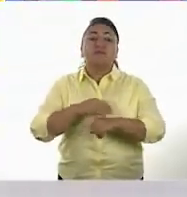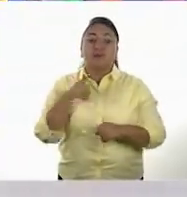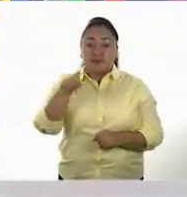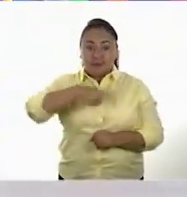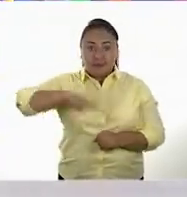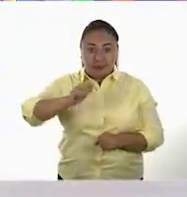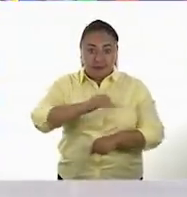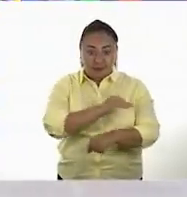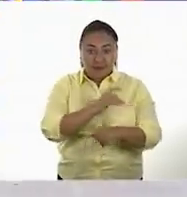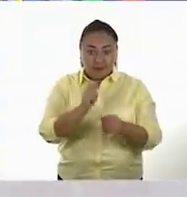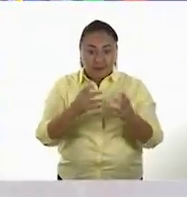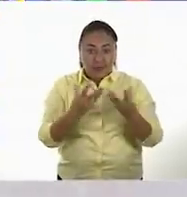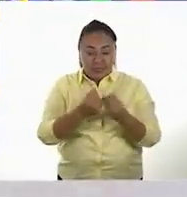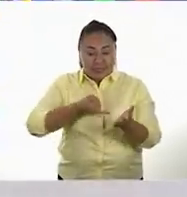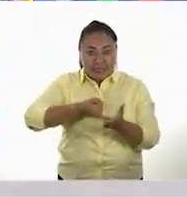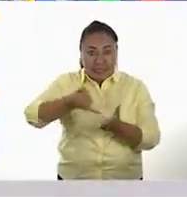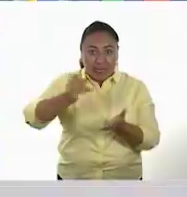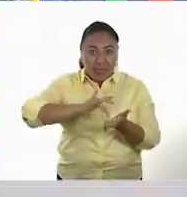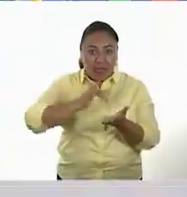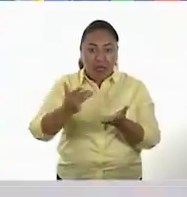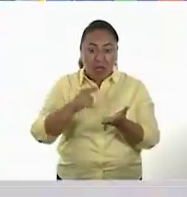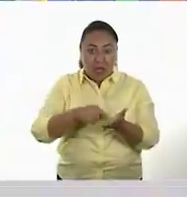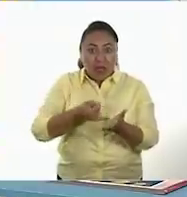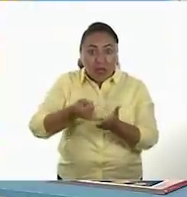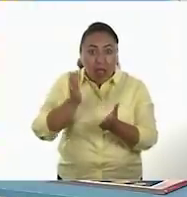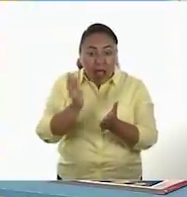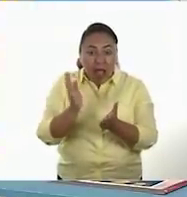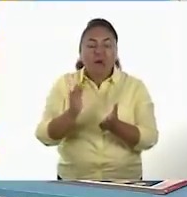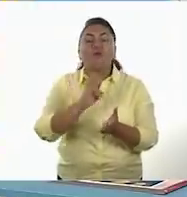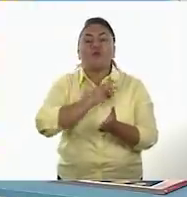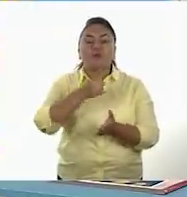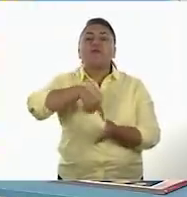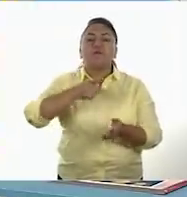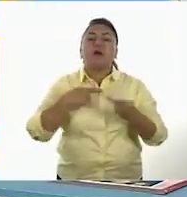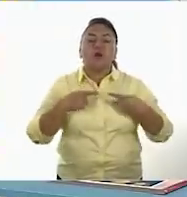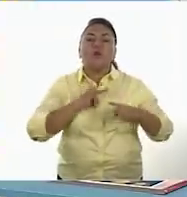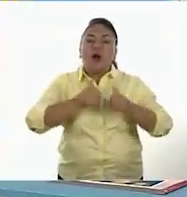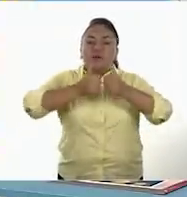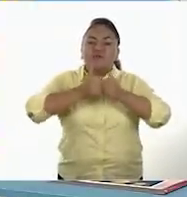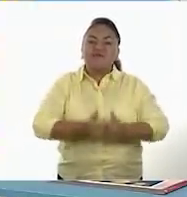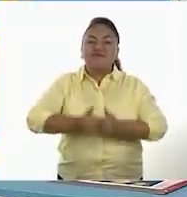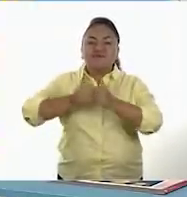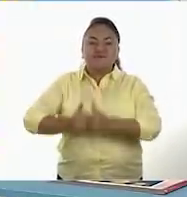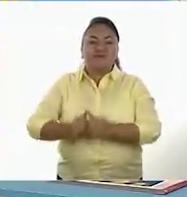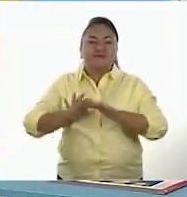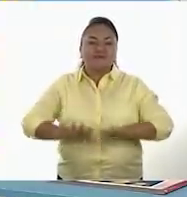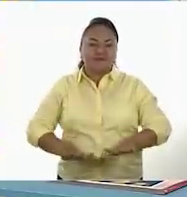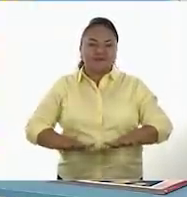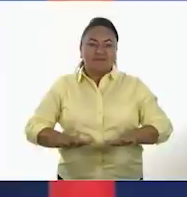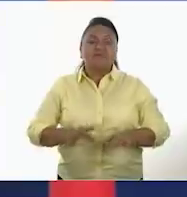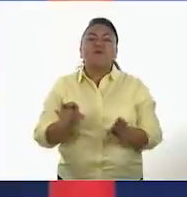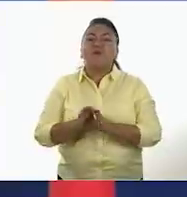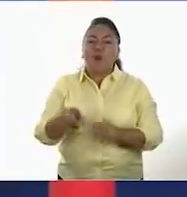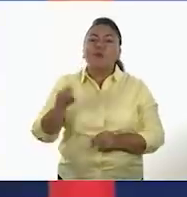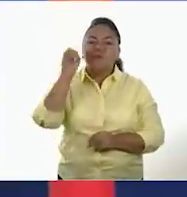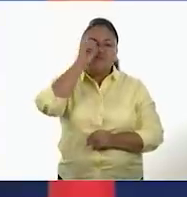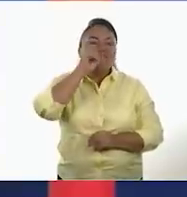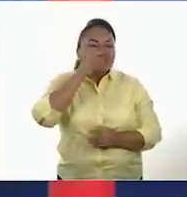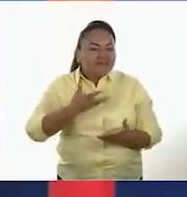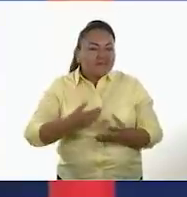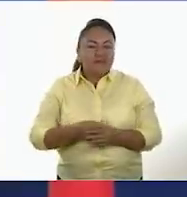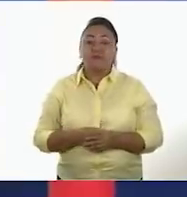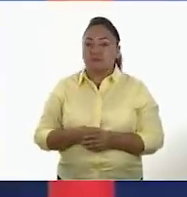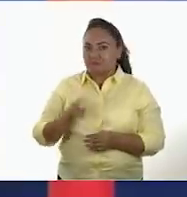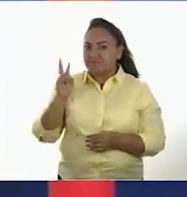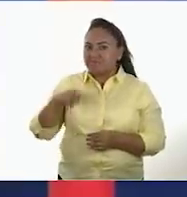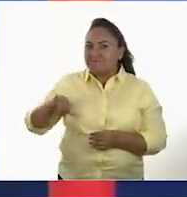agricultura diera paso a la sedentarización de todos los seres humanos dentro de una sociedad. ¿Qué te parece, María? Pues muy interesante y sobre